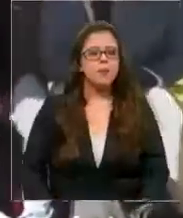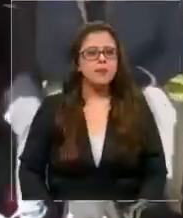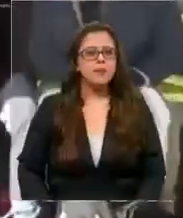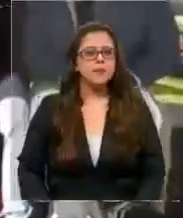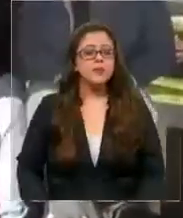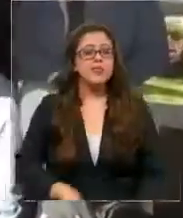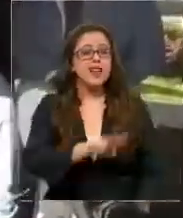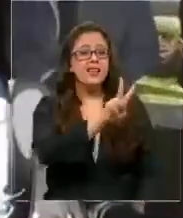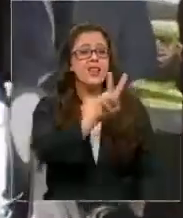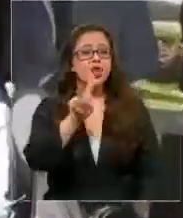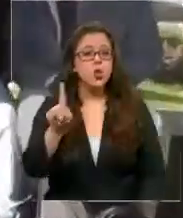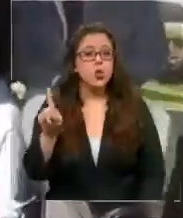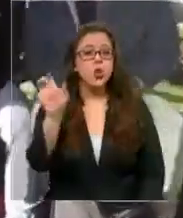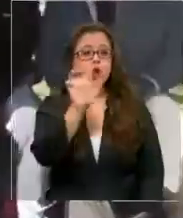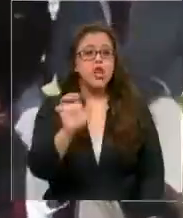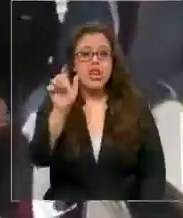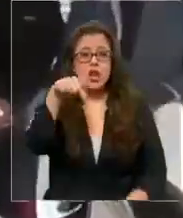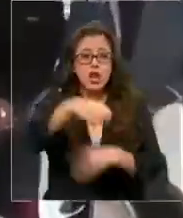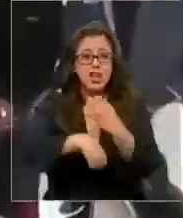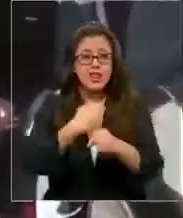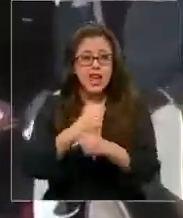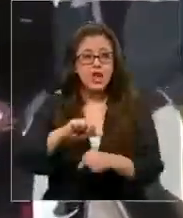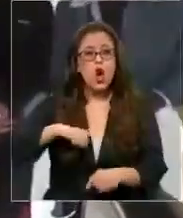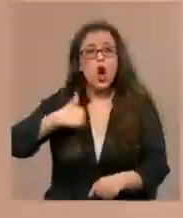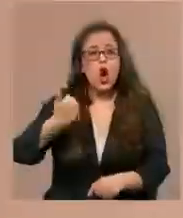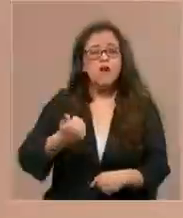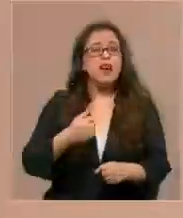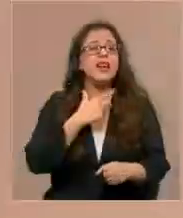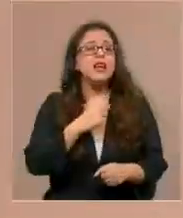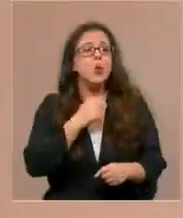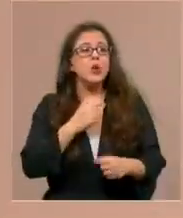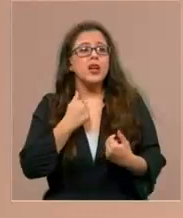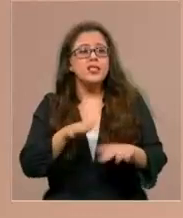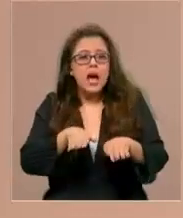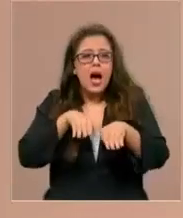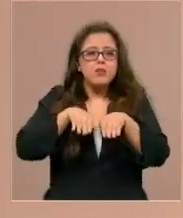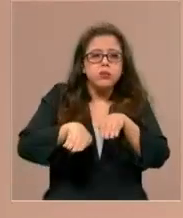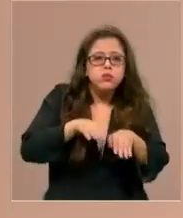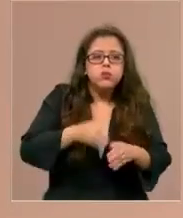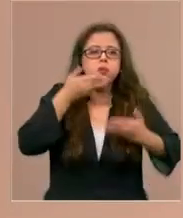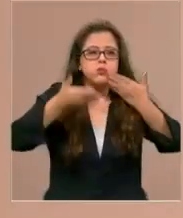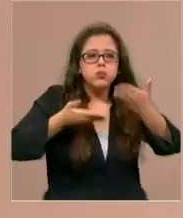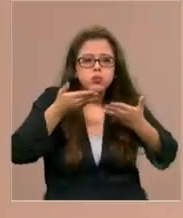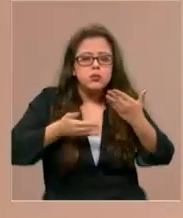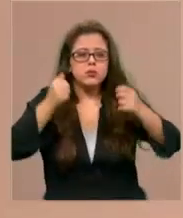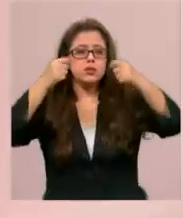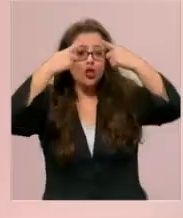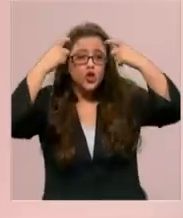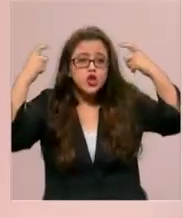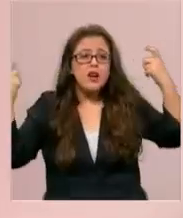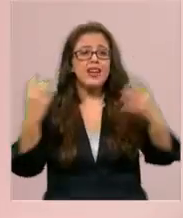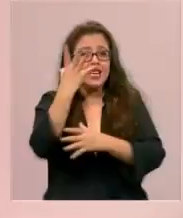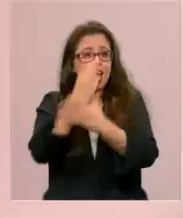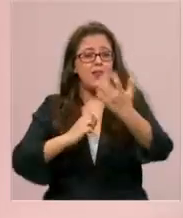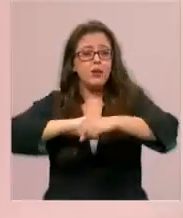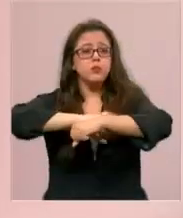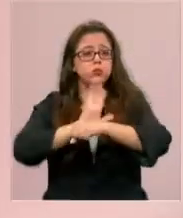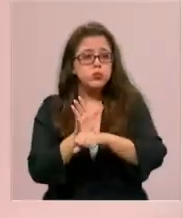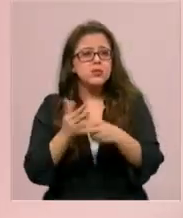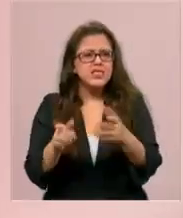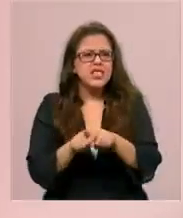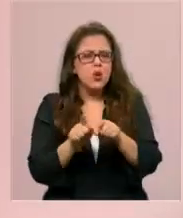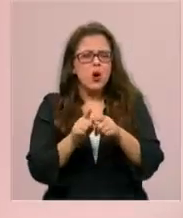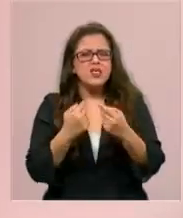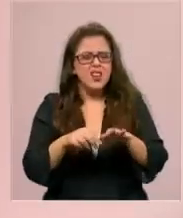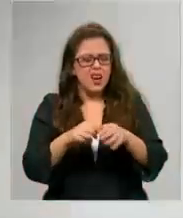Fue el 21 de enero de este año que este joven que amaba las batallas de freestyle y que soñaba con que la pandemia terminara empezó con una